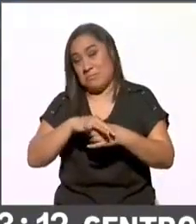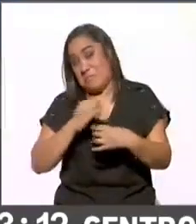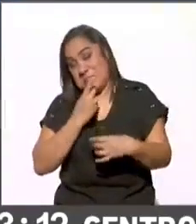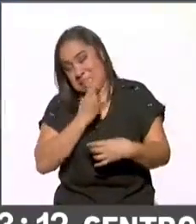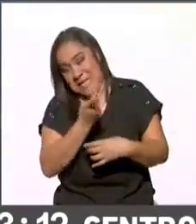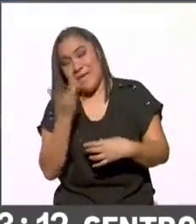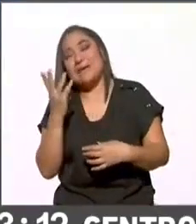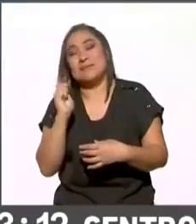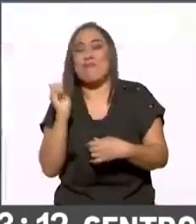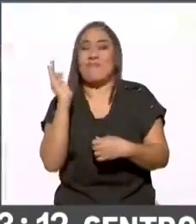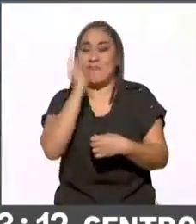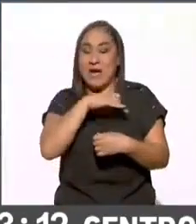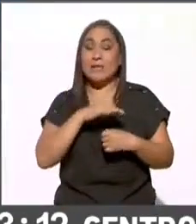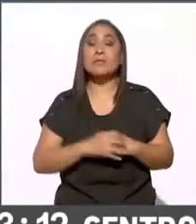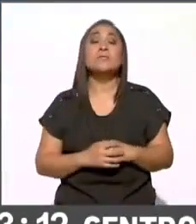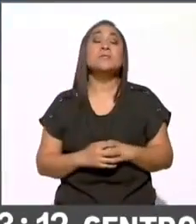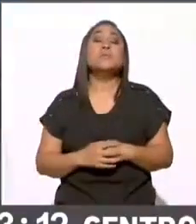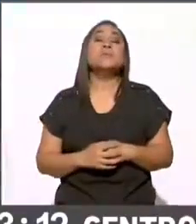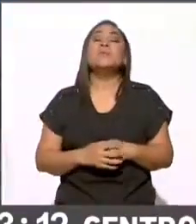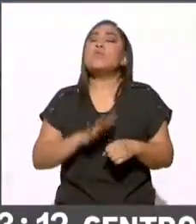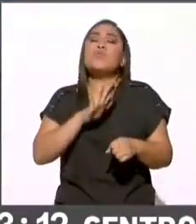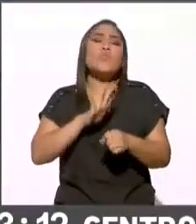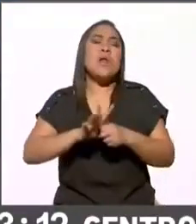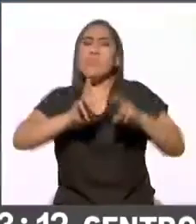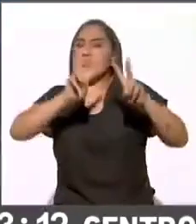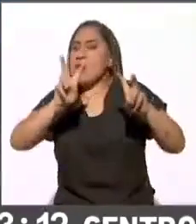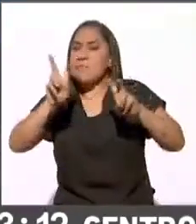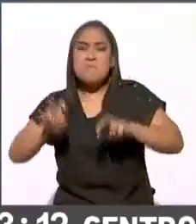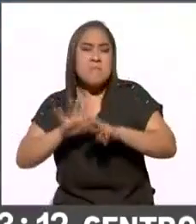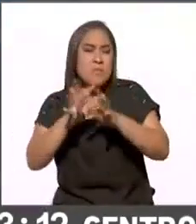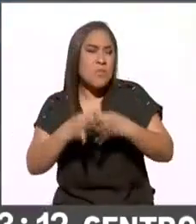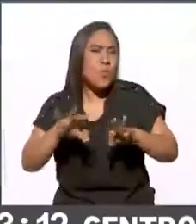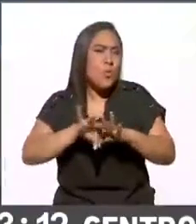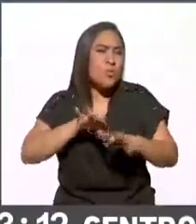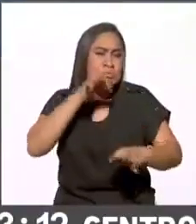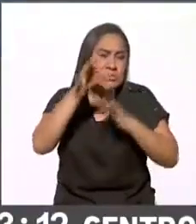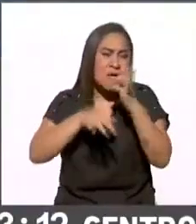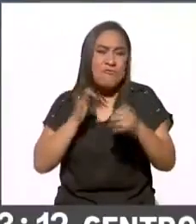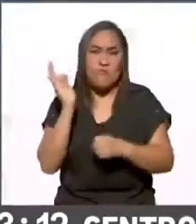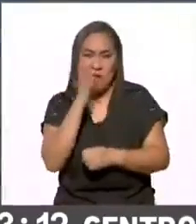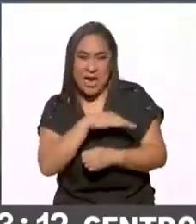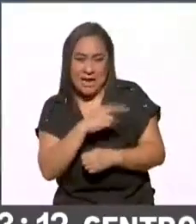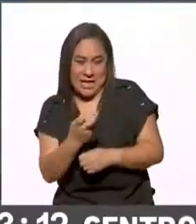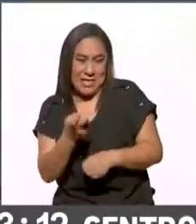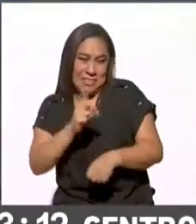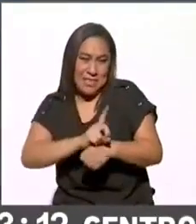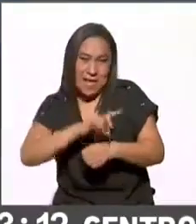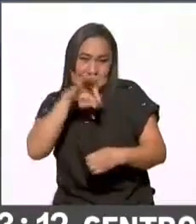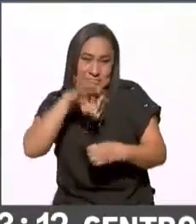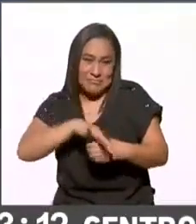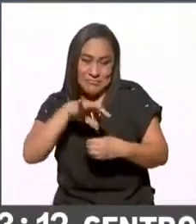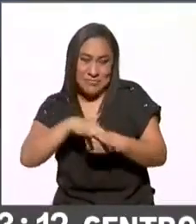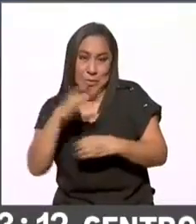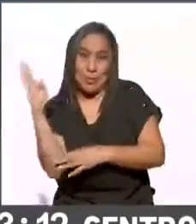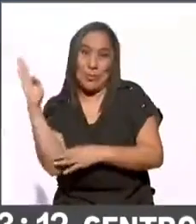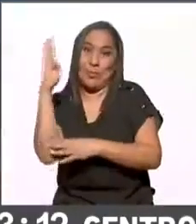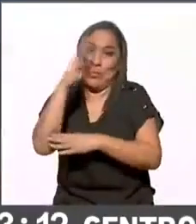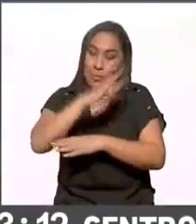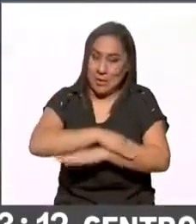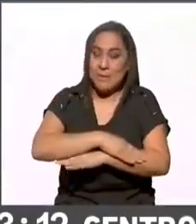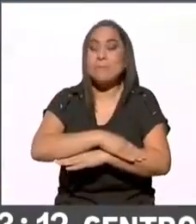las principales temáticas de estas noticias falsas en el contexto electoral, en esta larga jornada electoral.